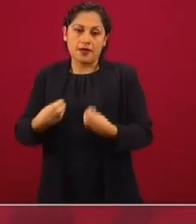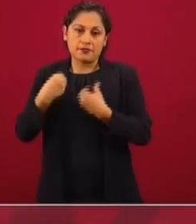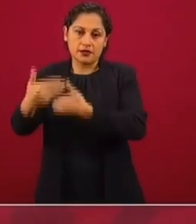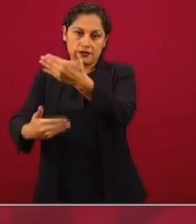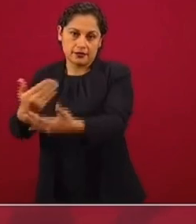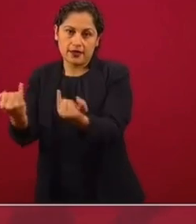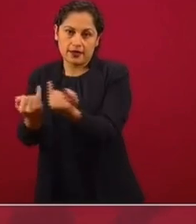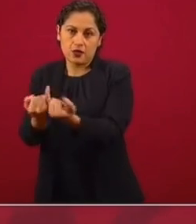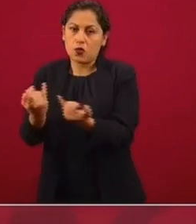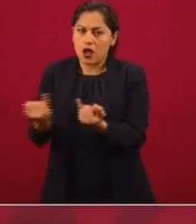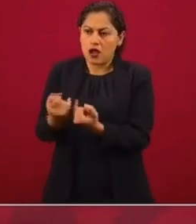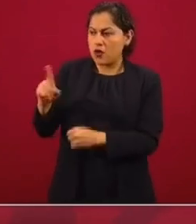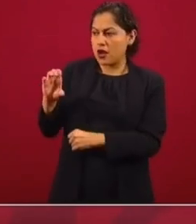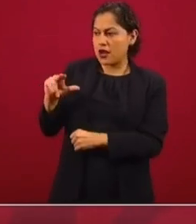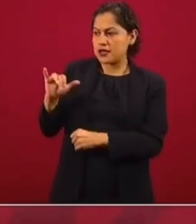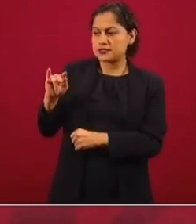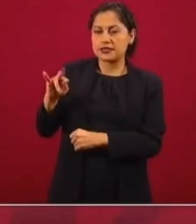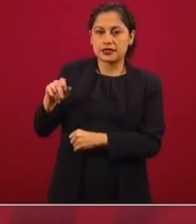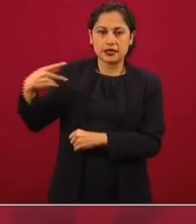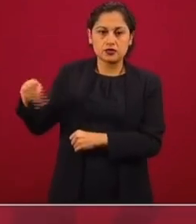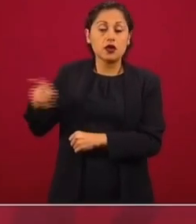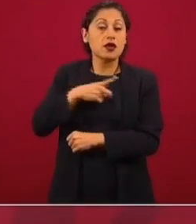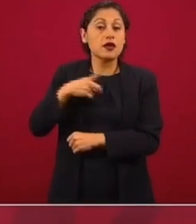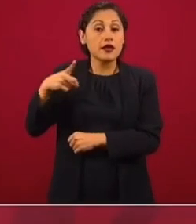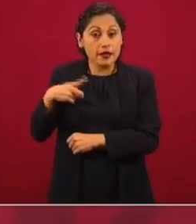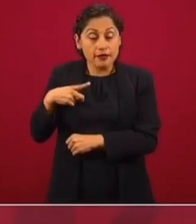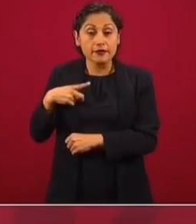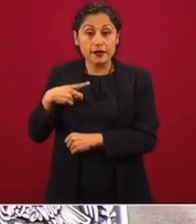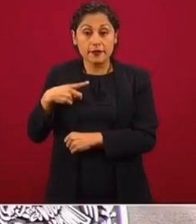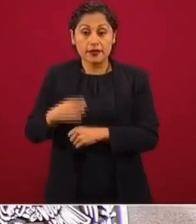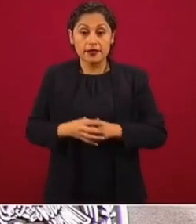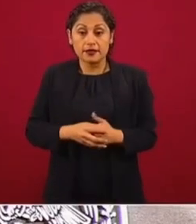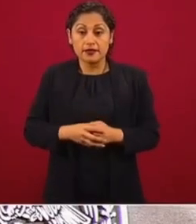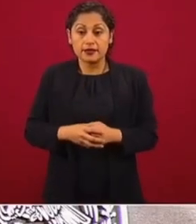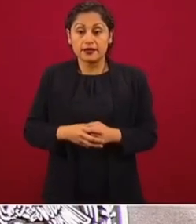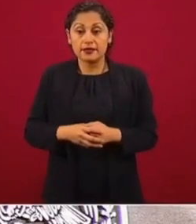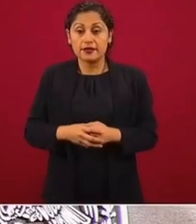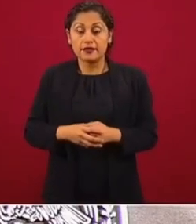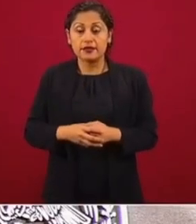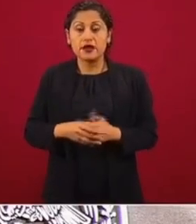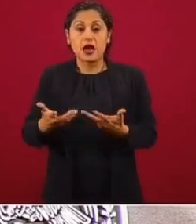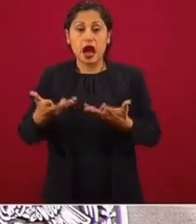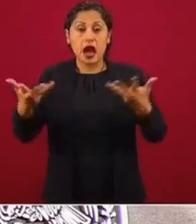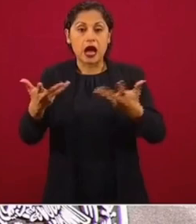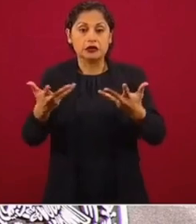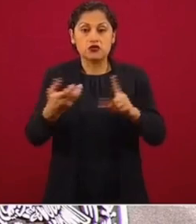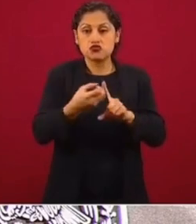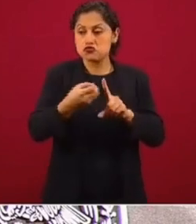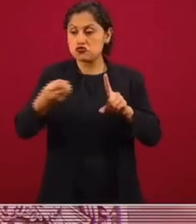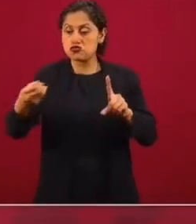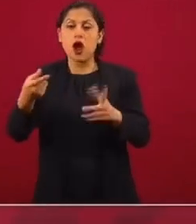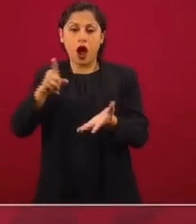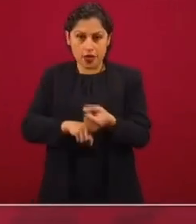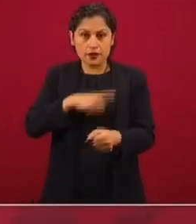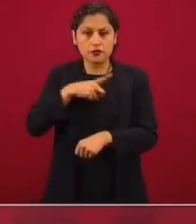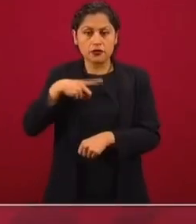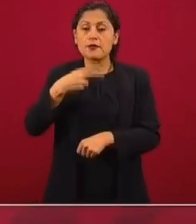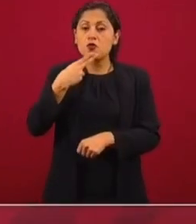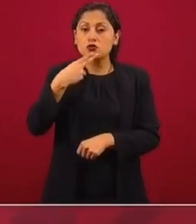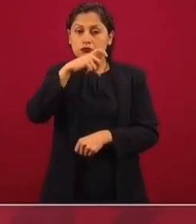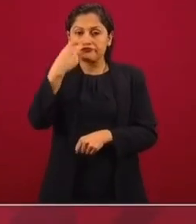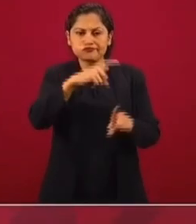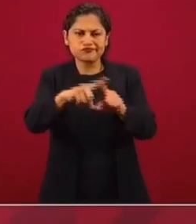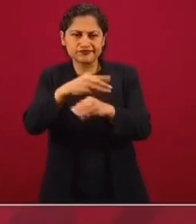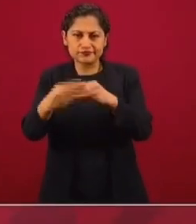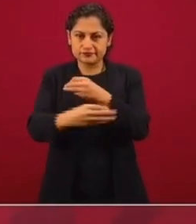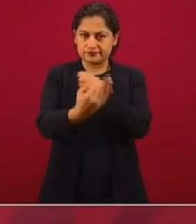Era en un contexto de Cana Sintra, Cana Sintra va a tener que estar marcando distancias en las cadenas de producción, utilización de caretas o de cubrebocas, etcétera. Y